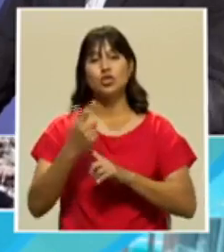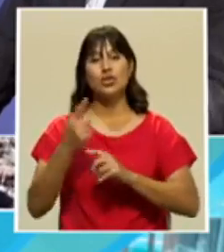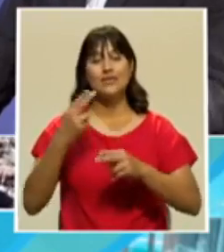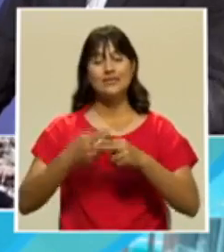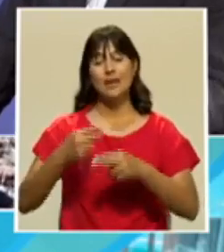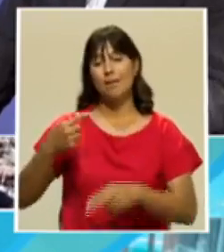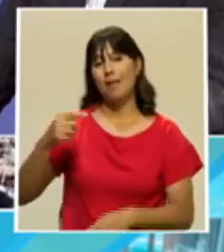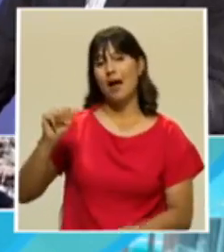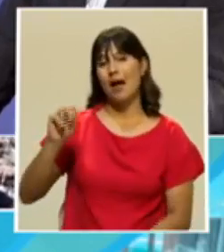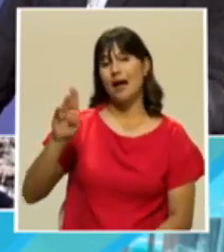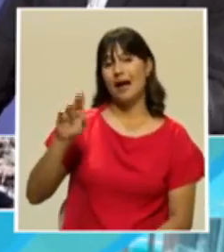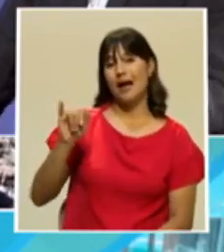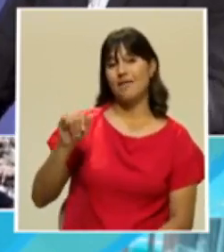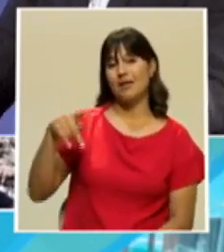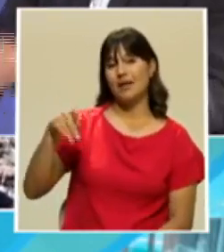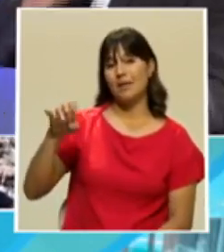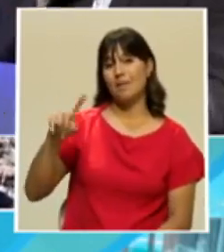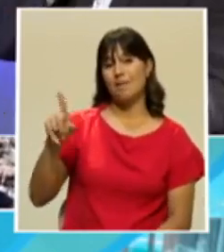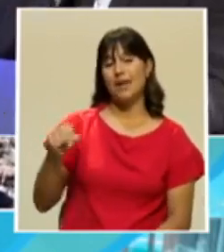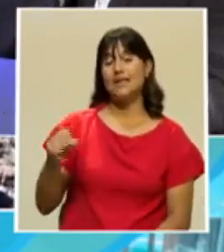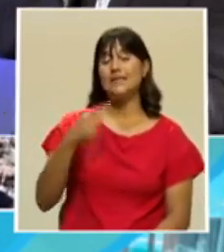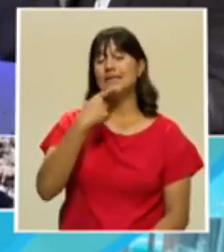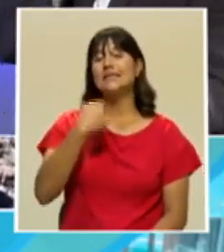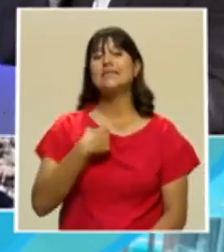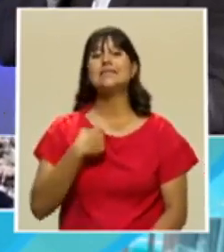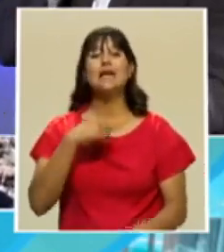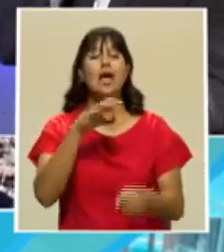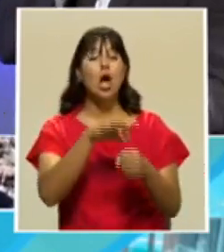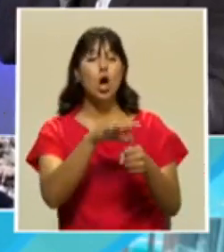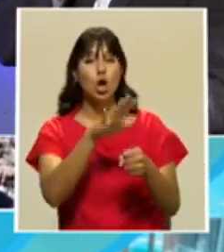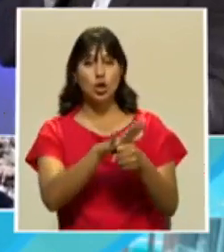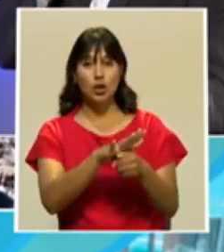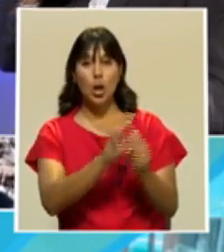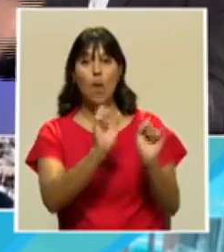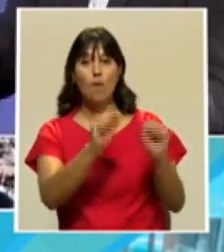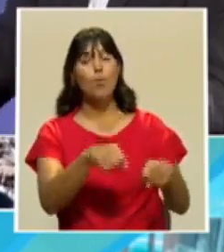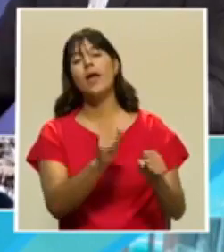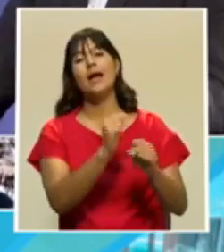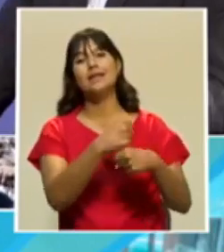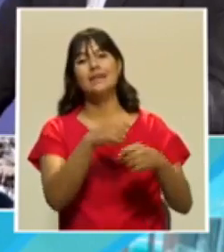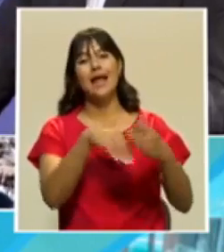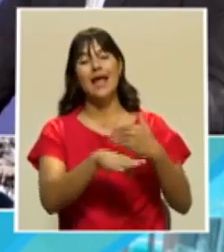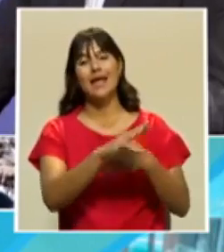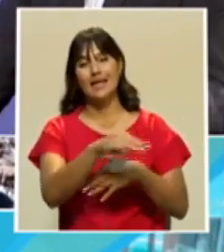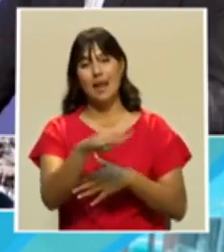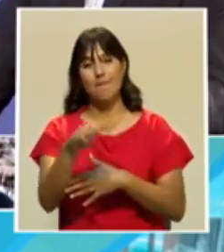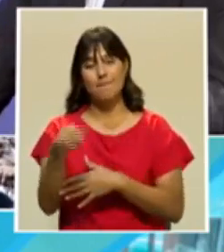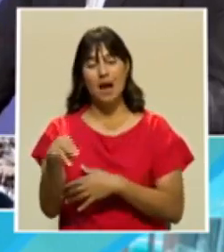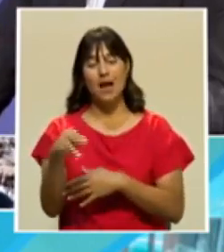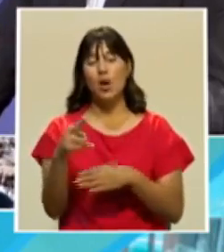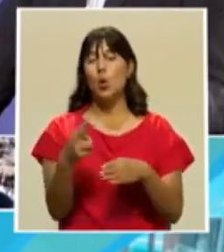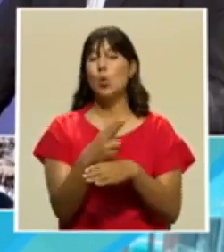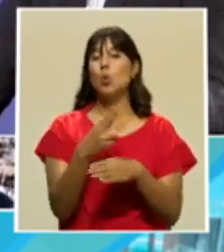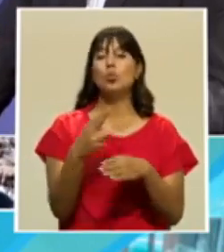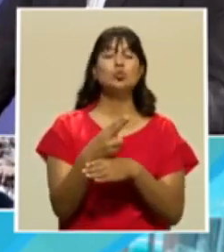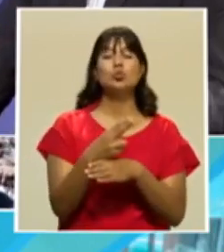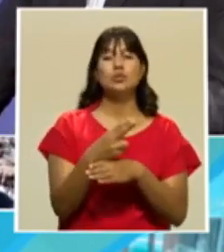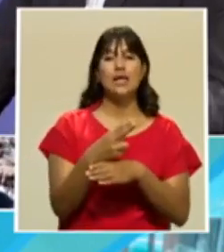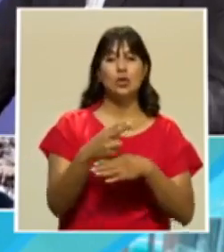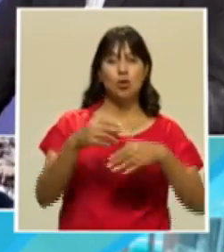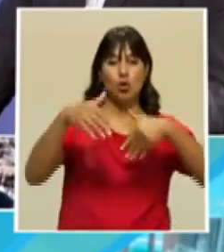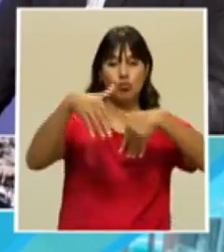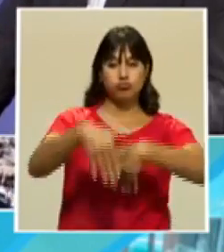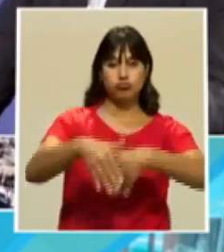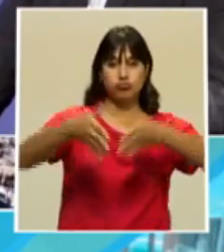Pérez, una oyente, nos dice, ¿los cultivos se pueden hacer en el mar usando barreras o camas